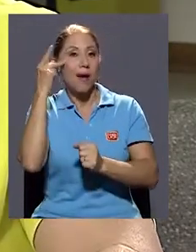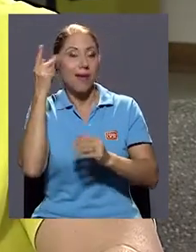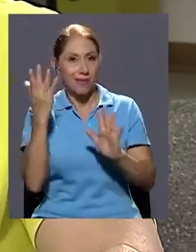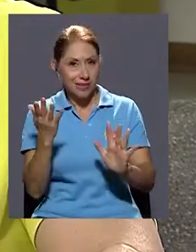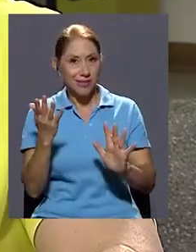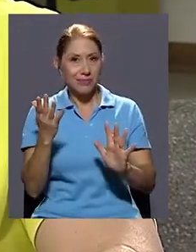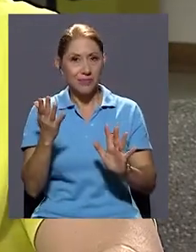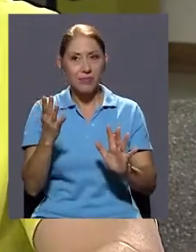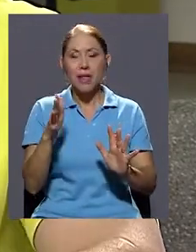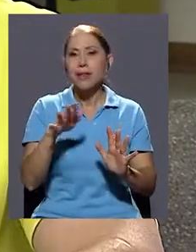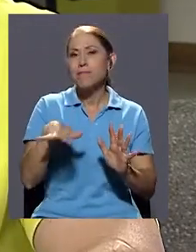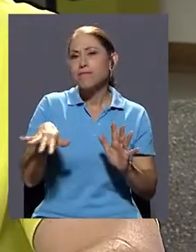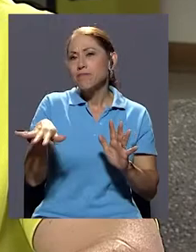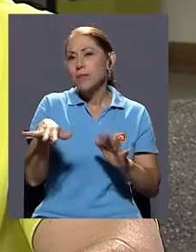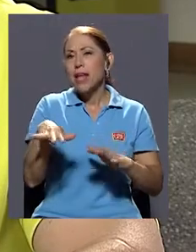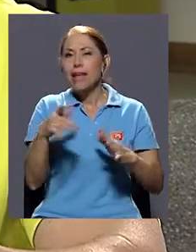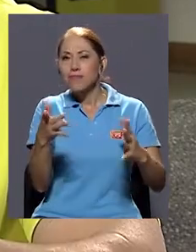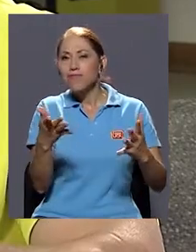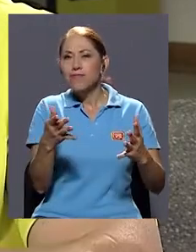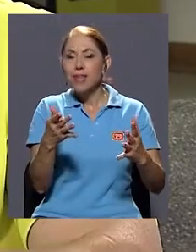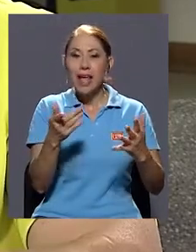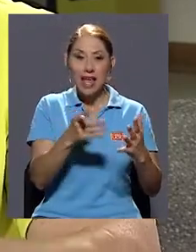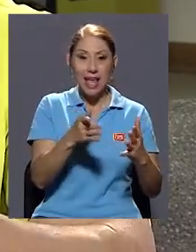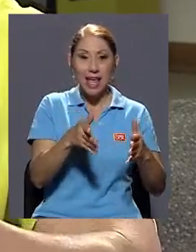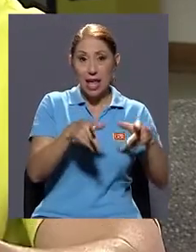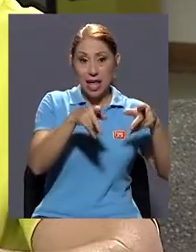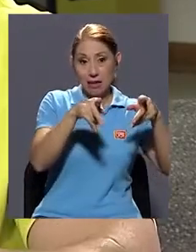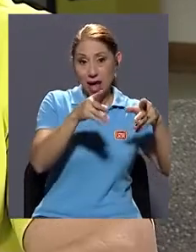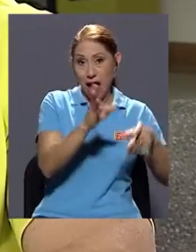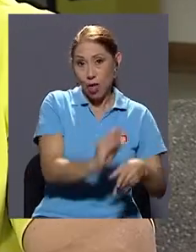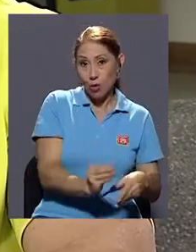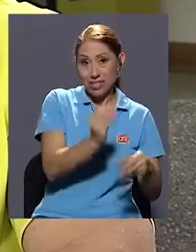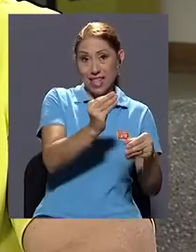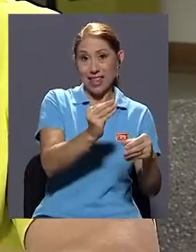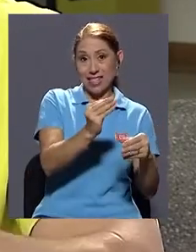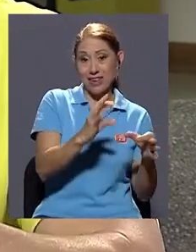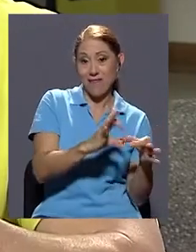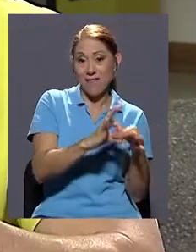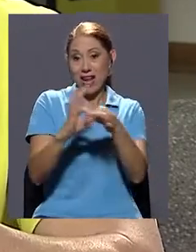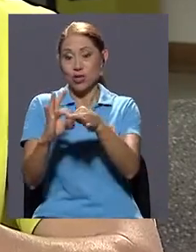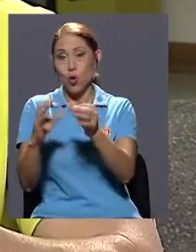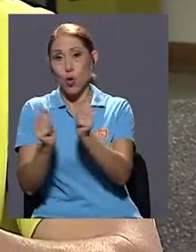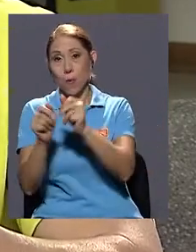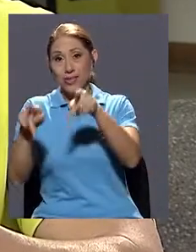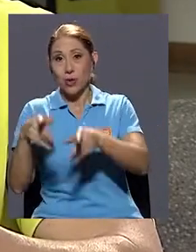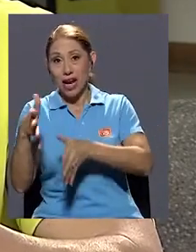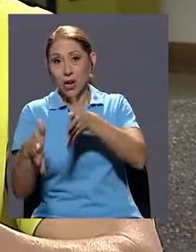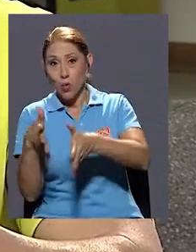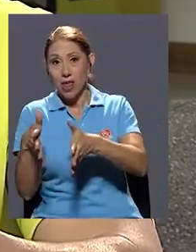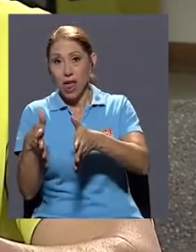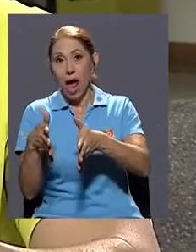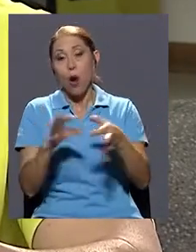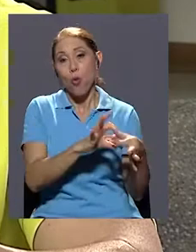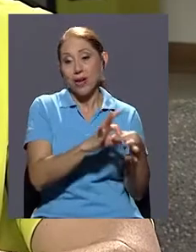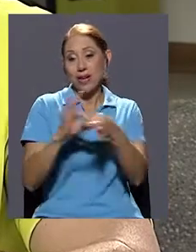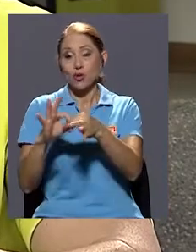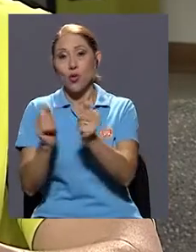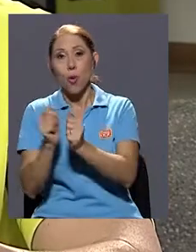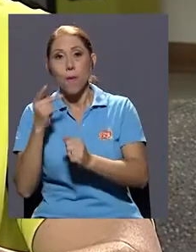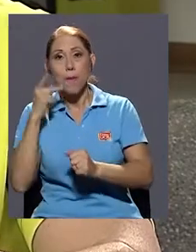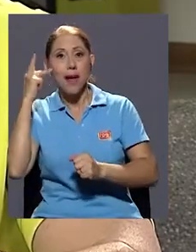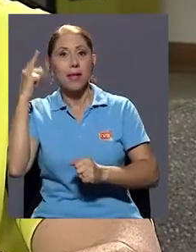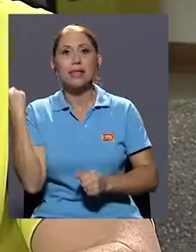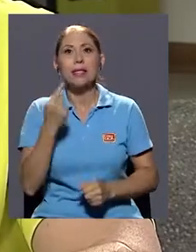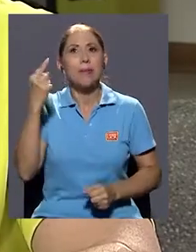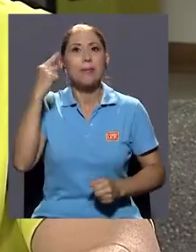personas, ¿verdad? La relación entre adolescentes y cuidadores o padres, pues uno siempre lo lleva como al conflicto,